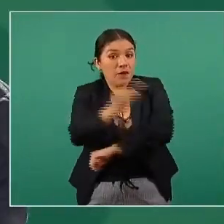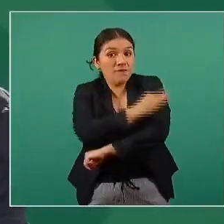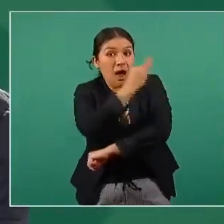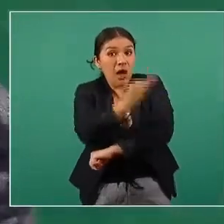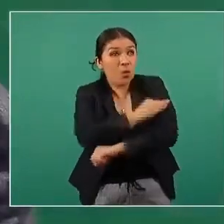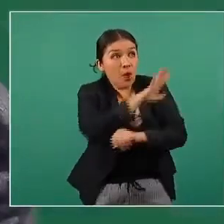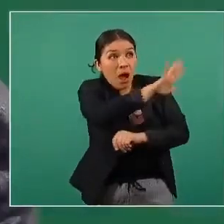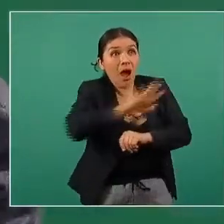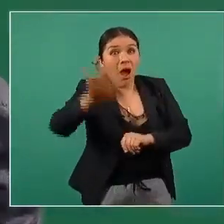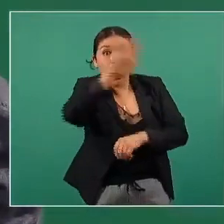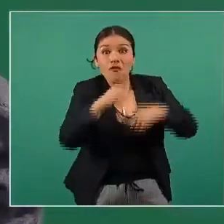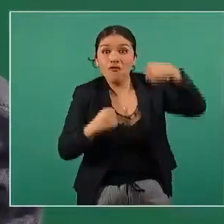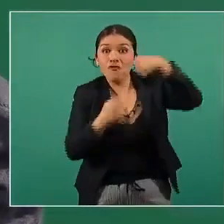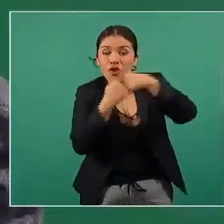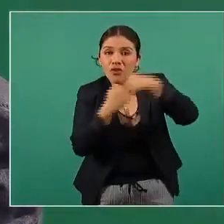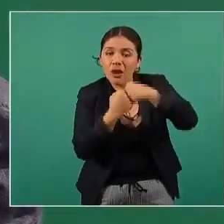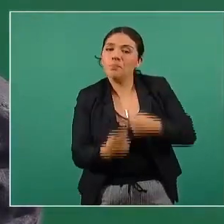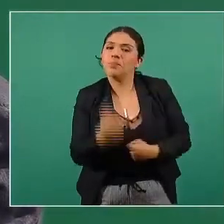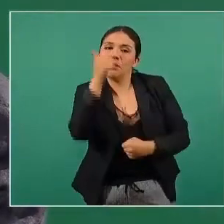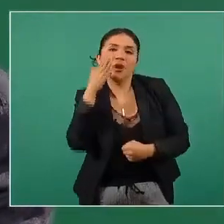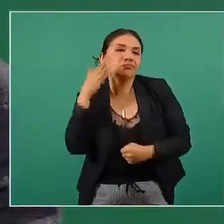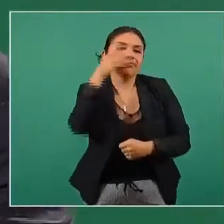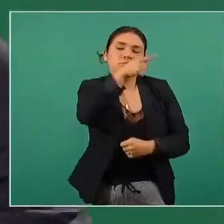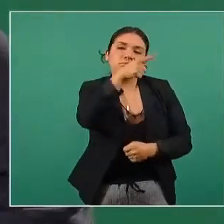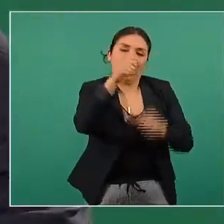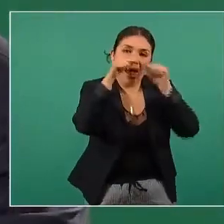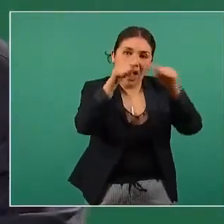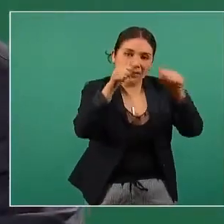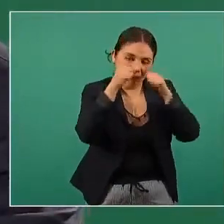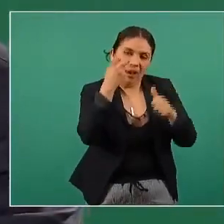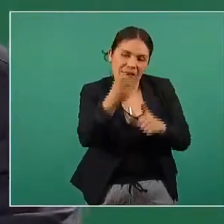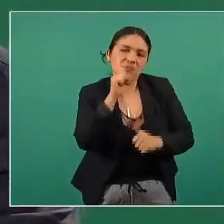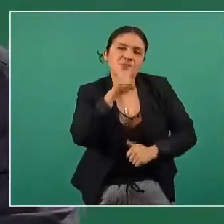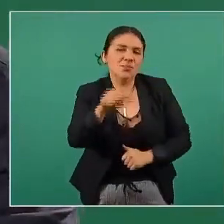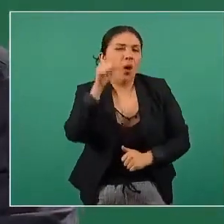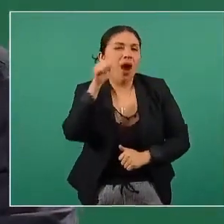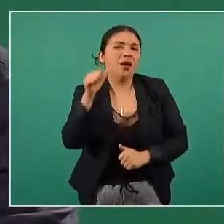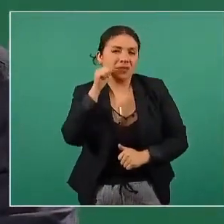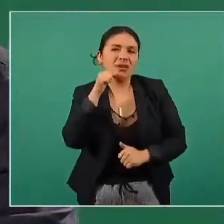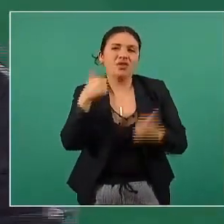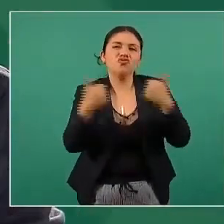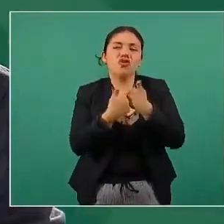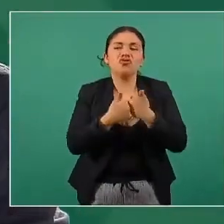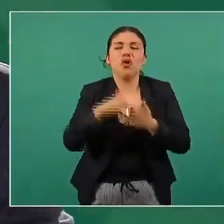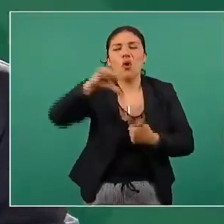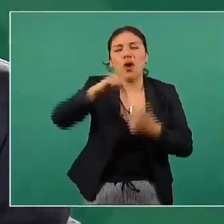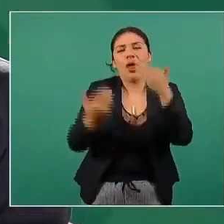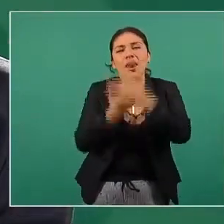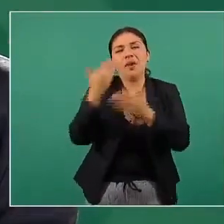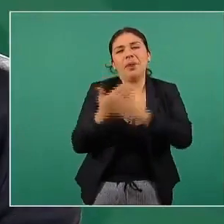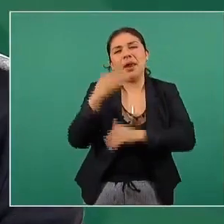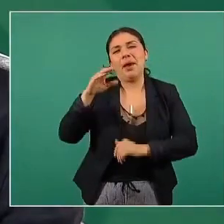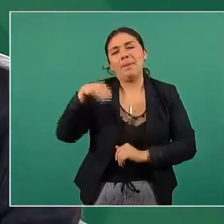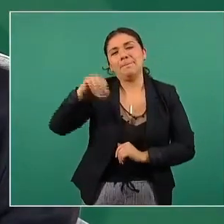vamos a destinarla a esta franja fronteriza. Esto es un poco de lo que comentaba allá el canciller en la mañana.